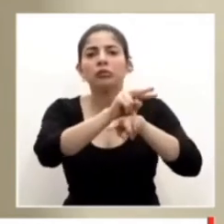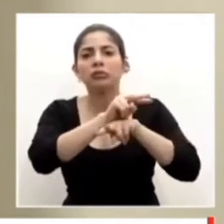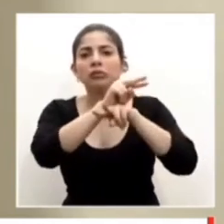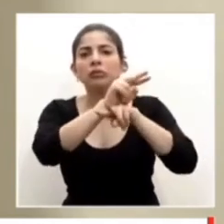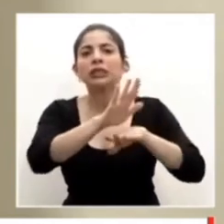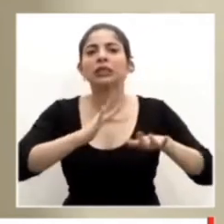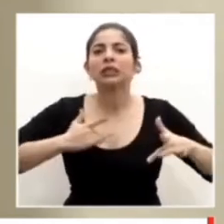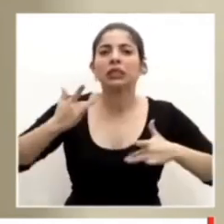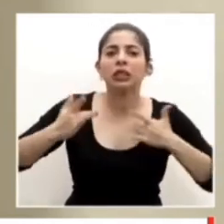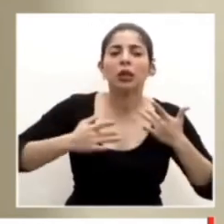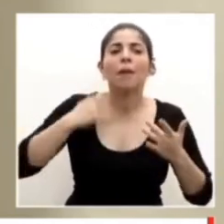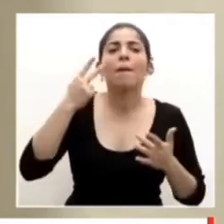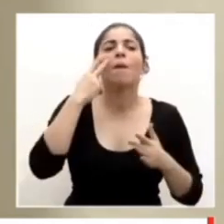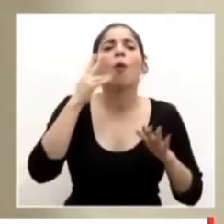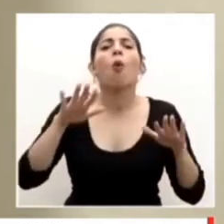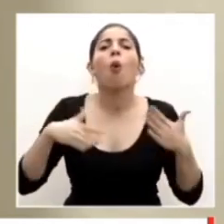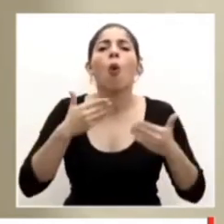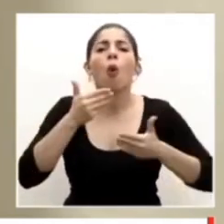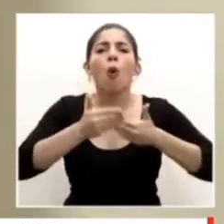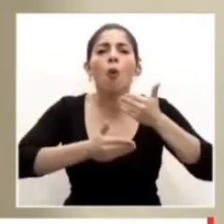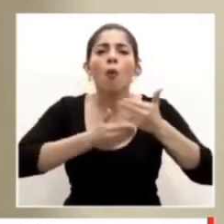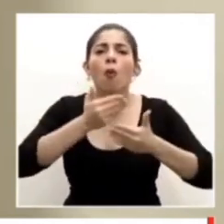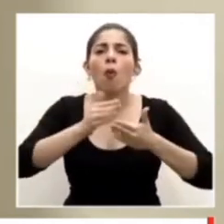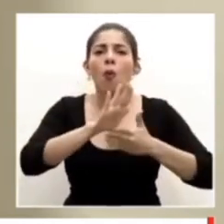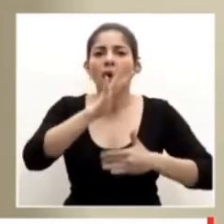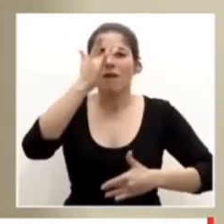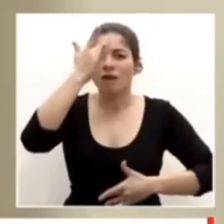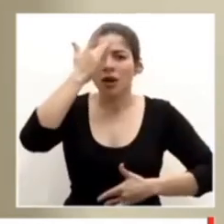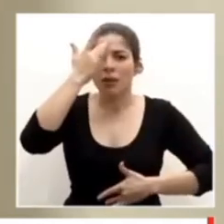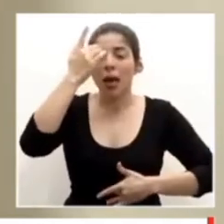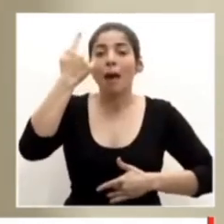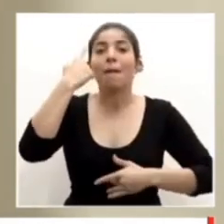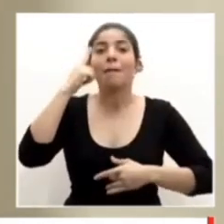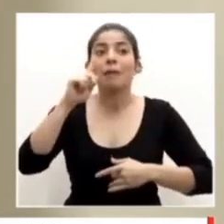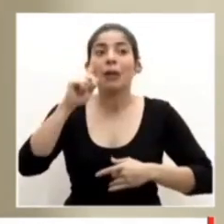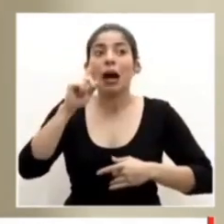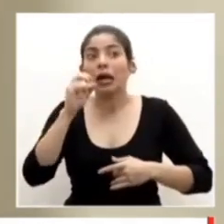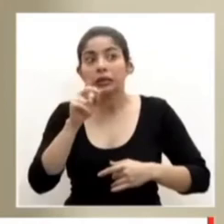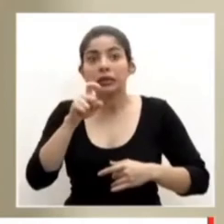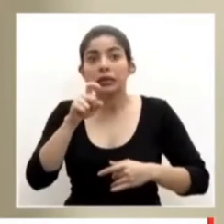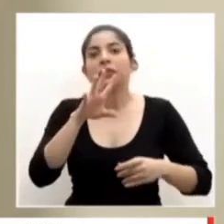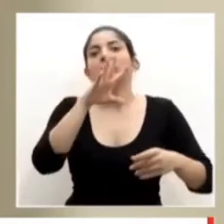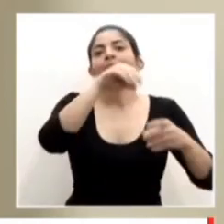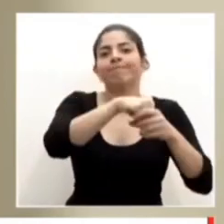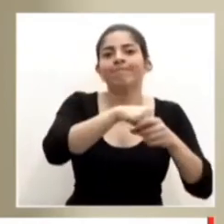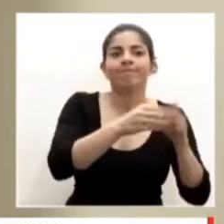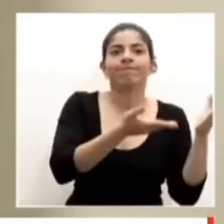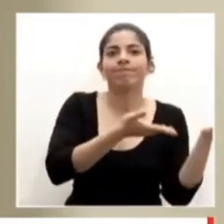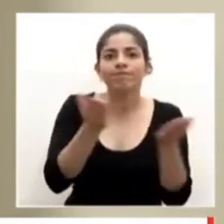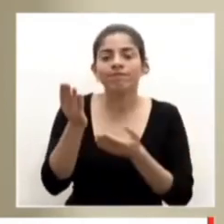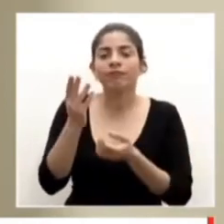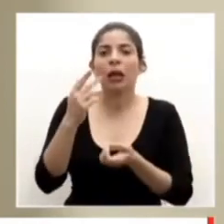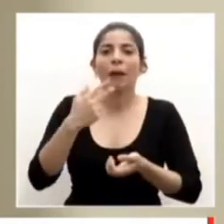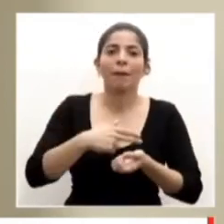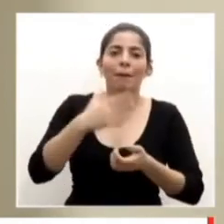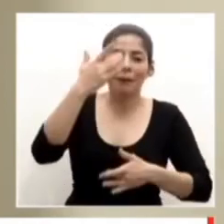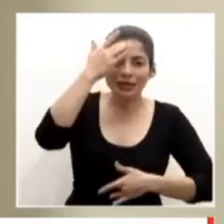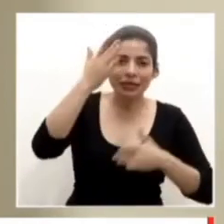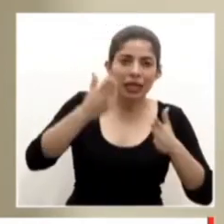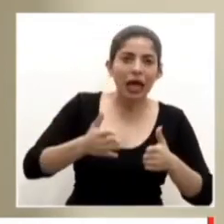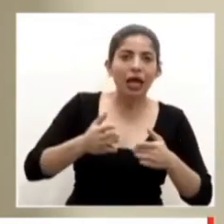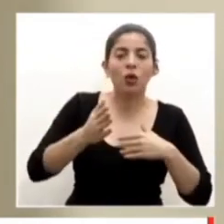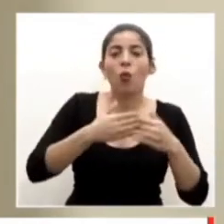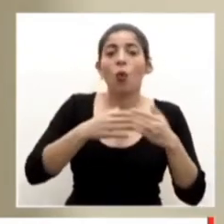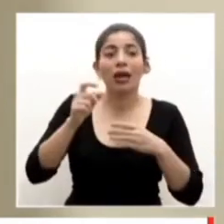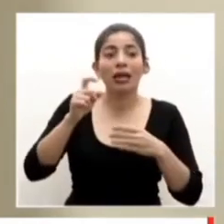sus síntomas, ver cómo están evolucionando con su enfermedad, para intervenir y trasladar pacientes, o coordinar esos traslados